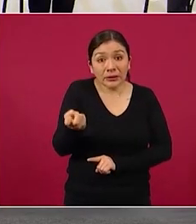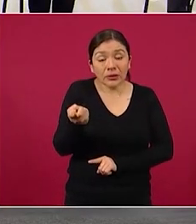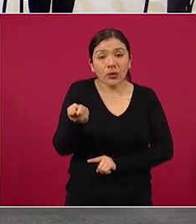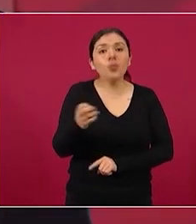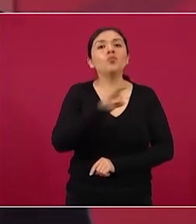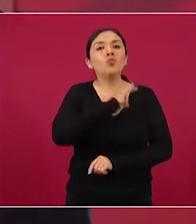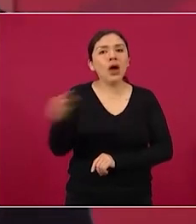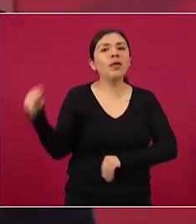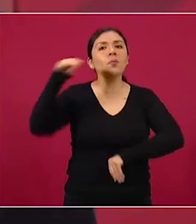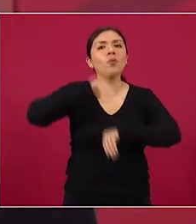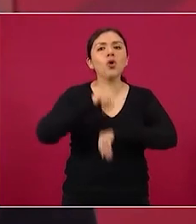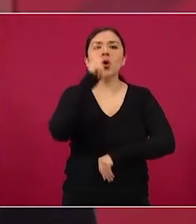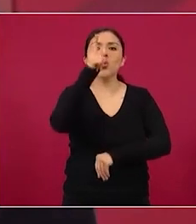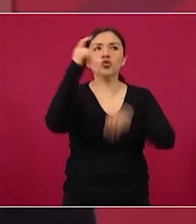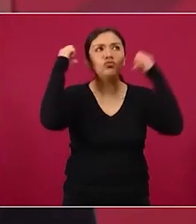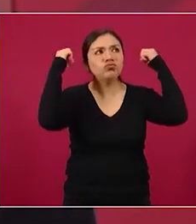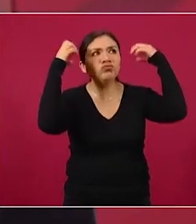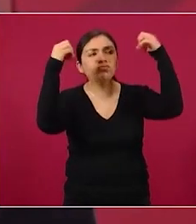electrificó México